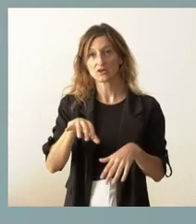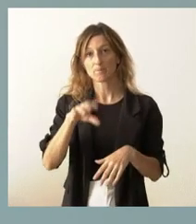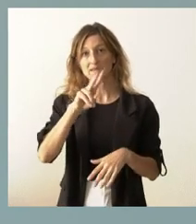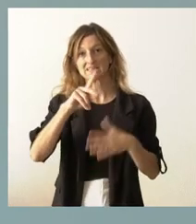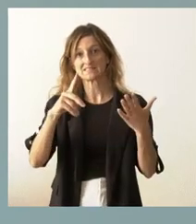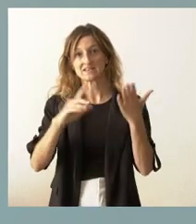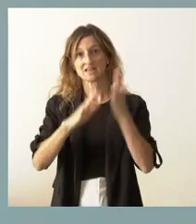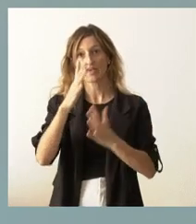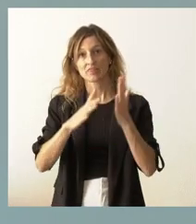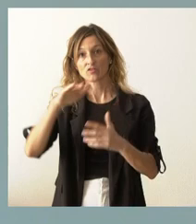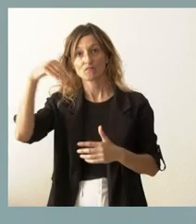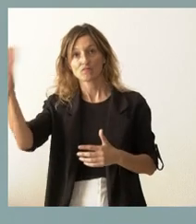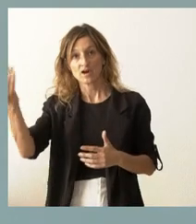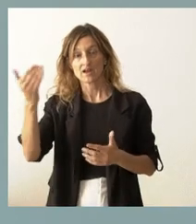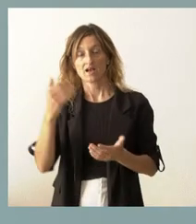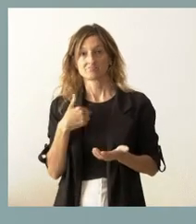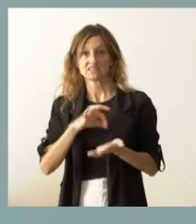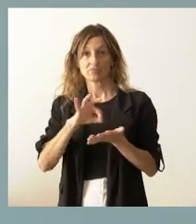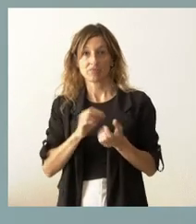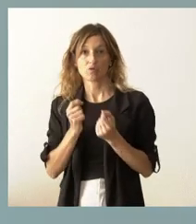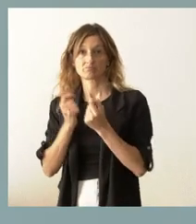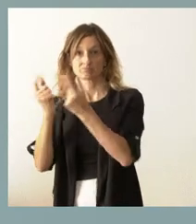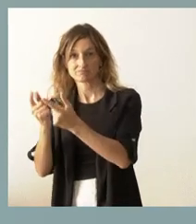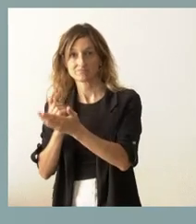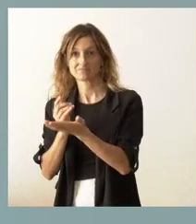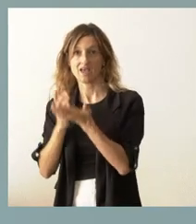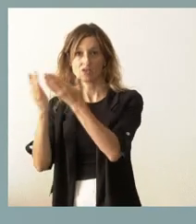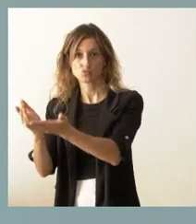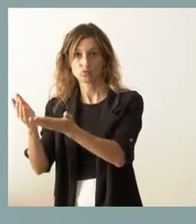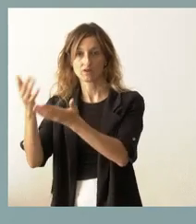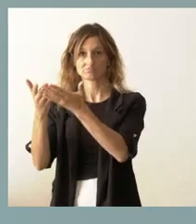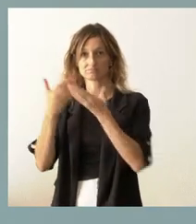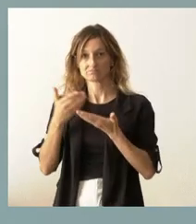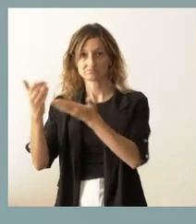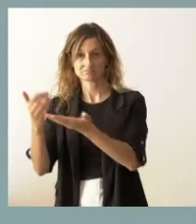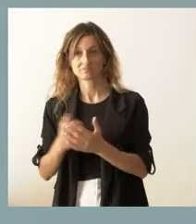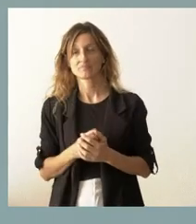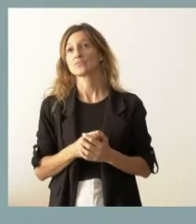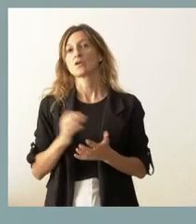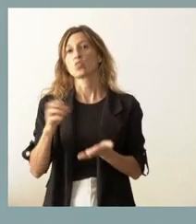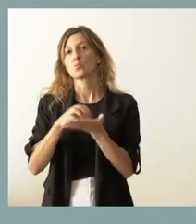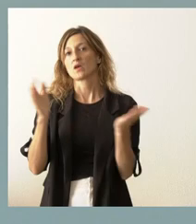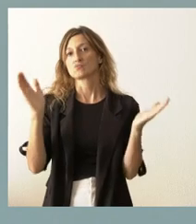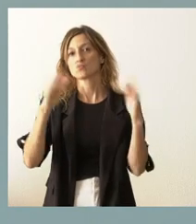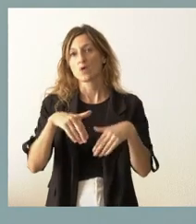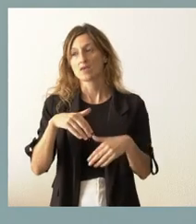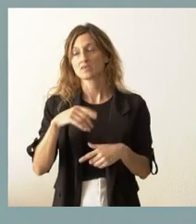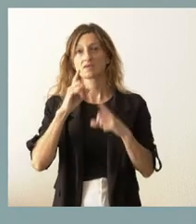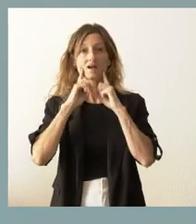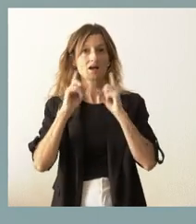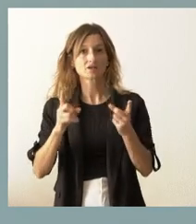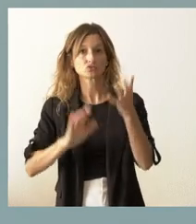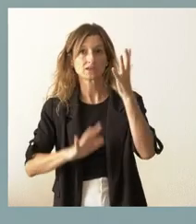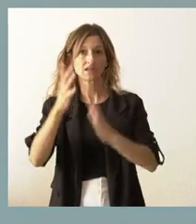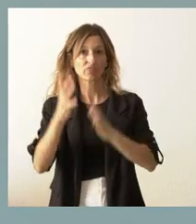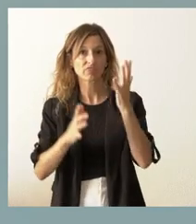26 incendios fuera de Castilla y León son los servicios de Castilla y León quienes han ayudado a esas otras comunidades autónomas? ¿O quién pone en duda que en muchos casos los